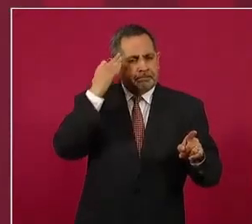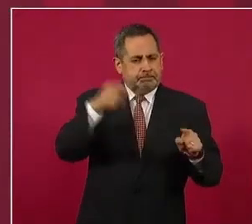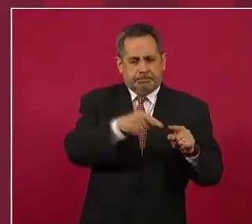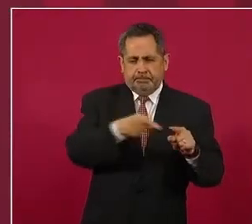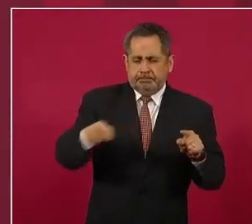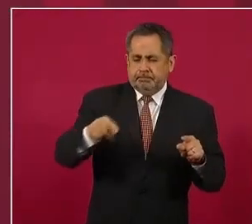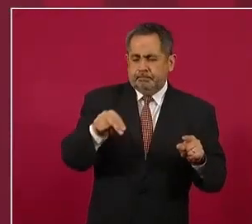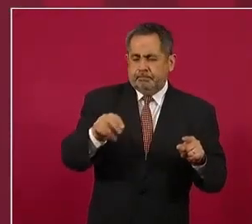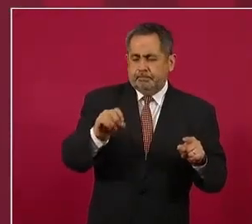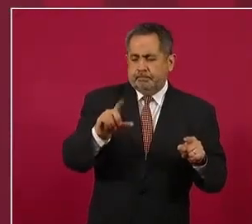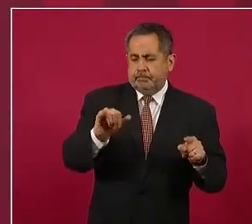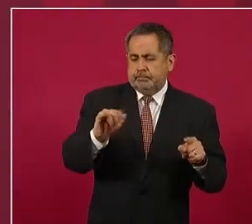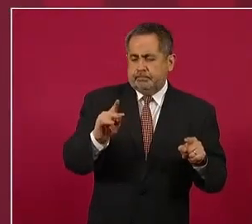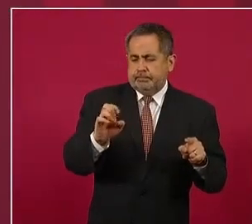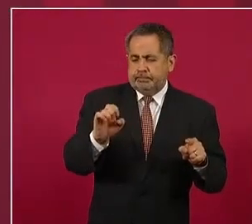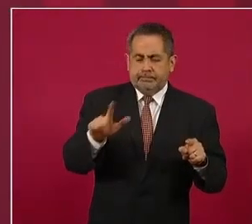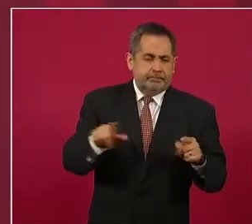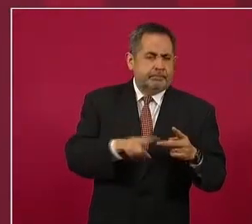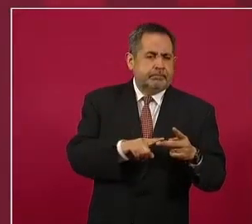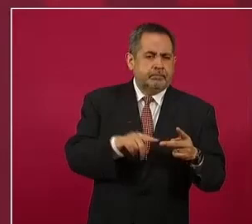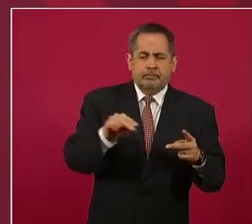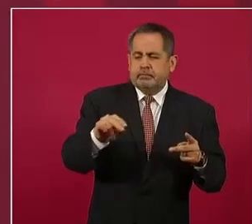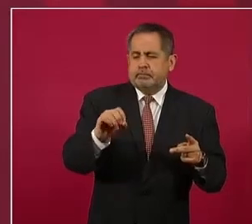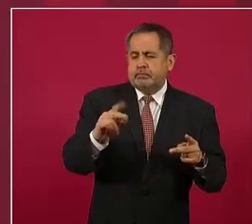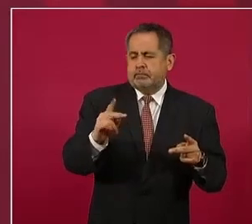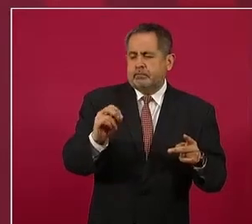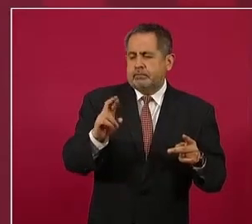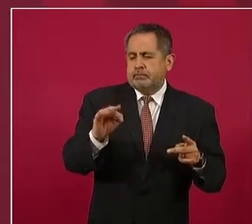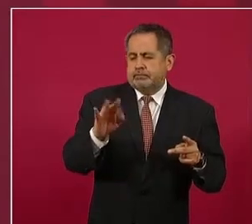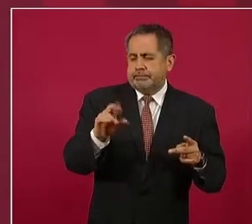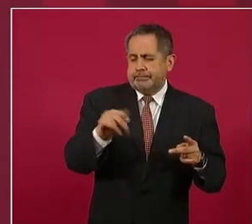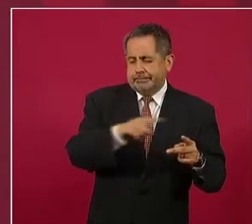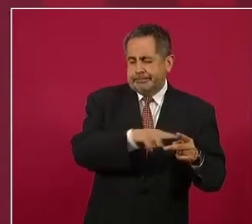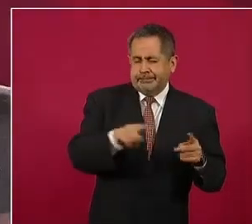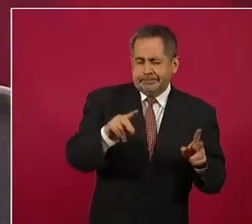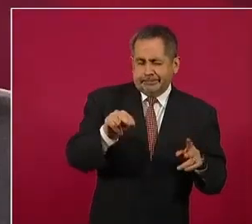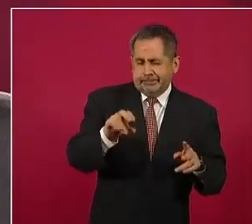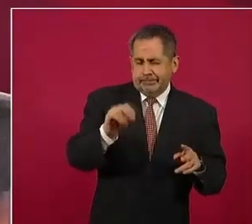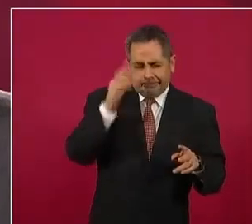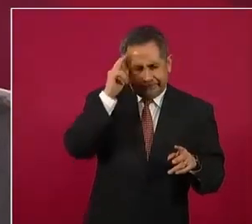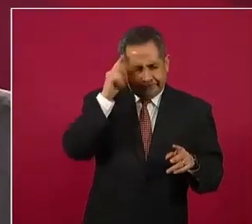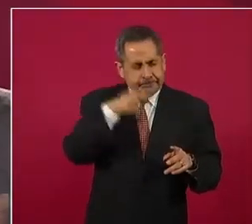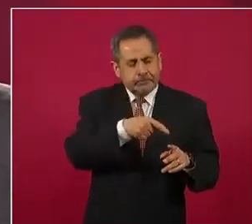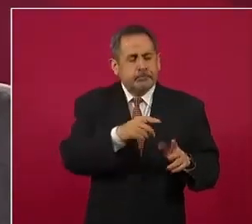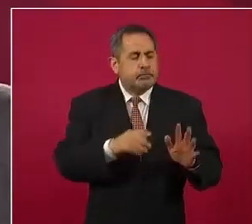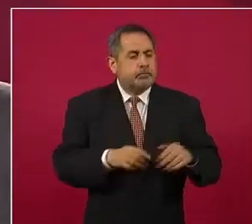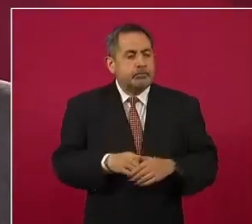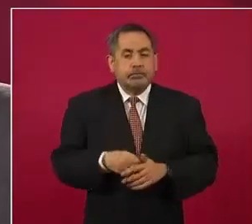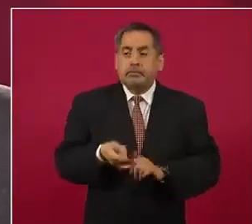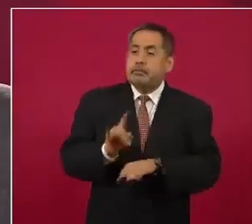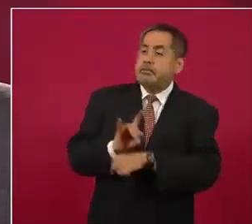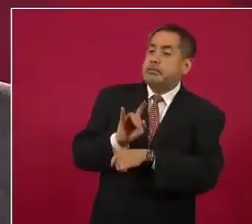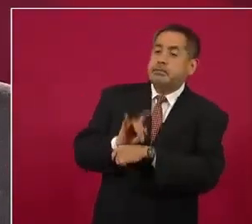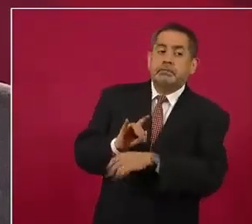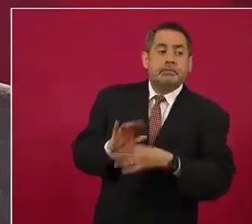o neoporfirista para simular de que se combatía la corrupción